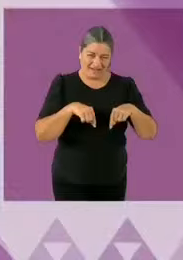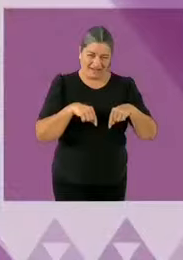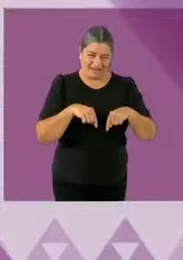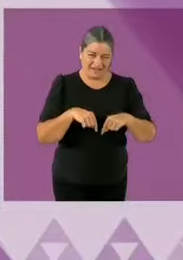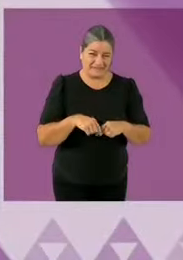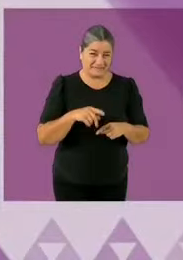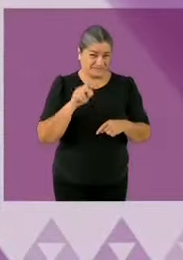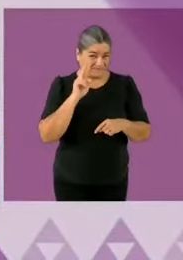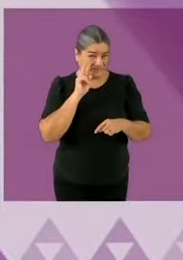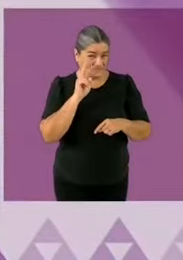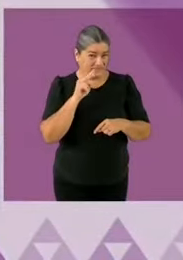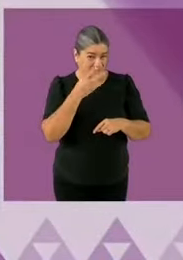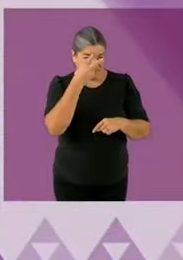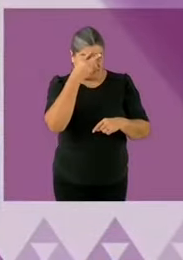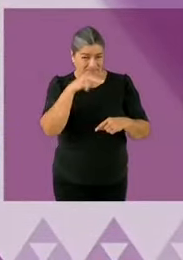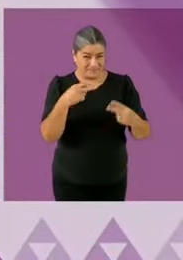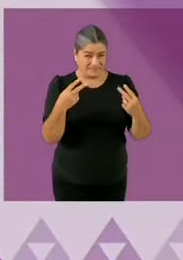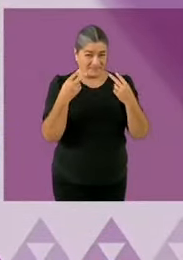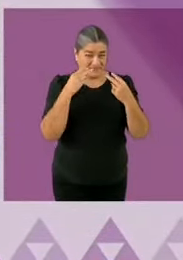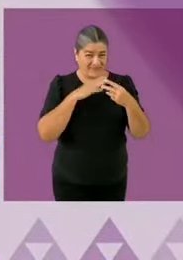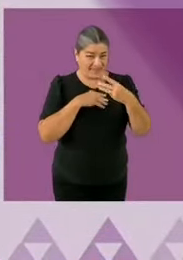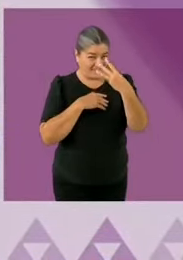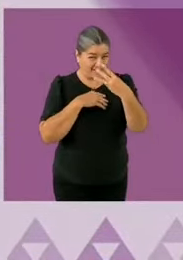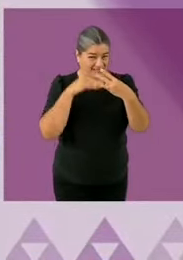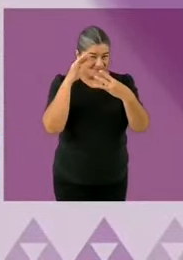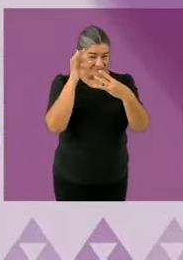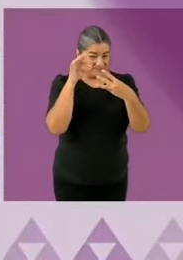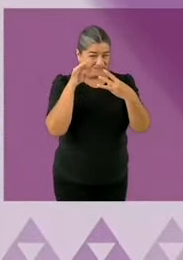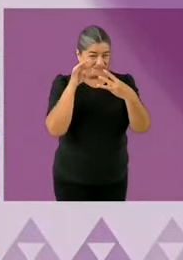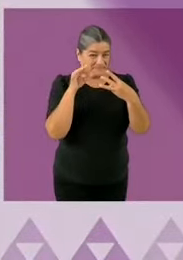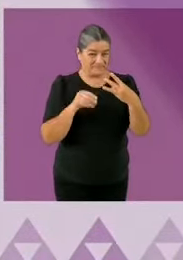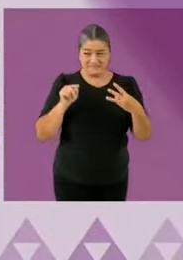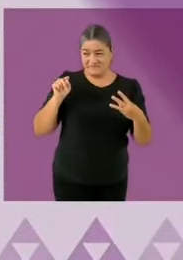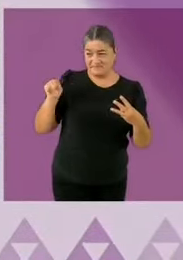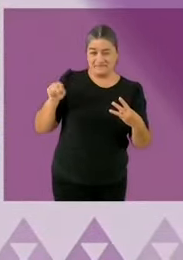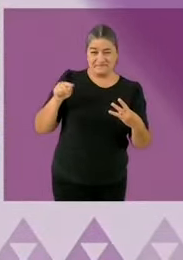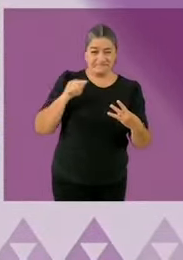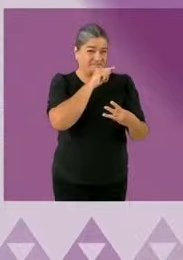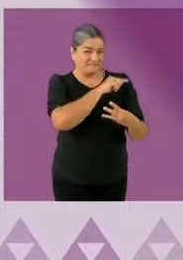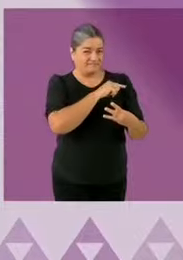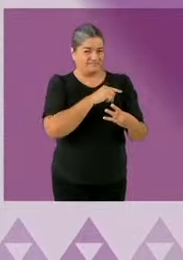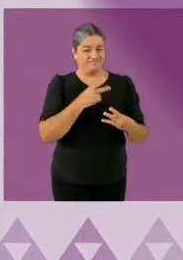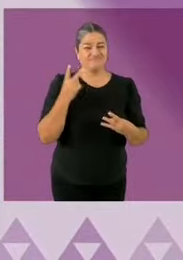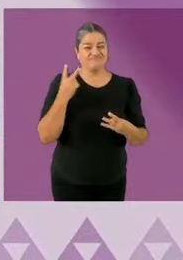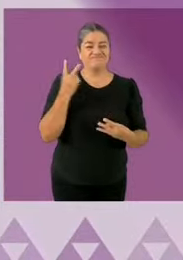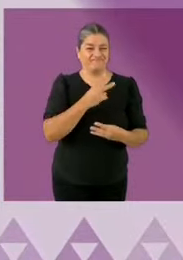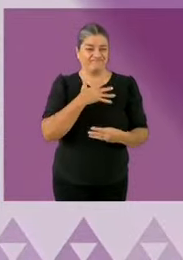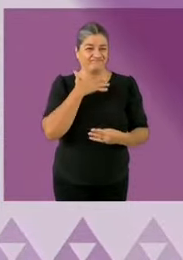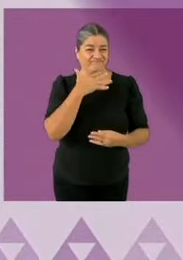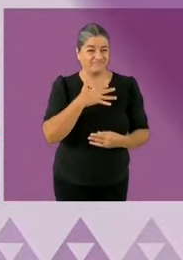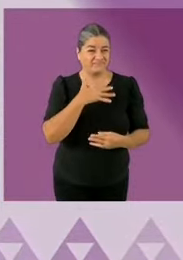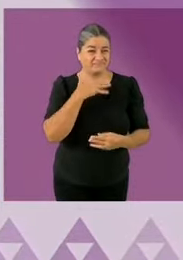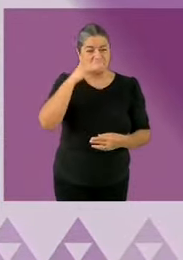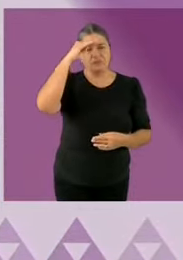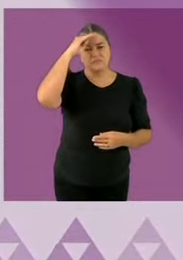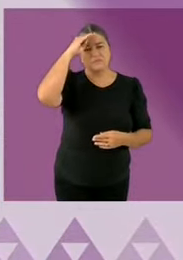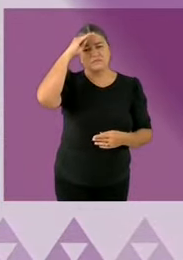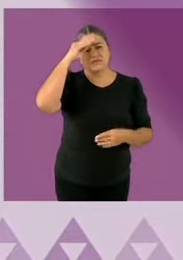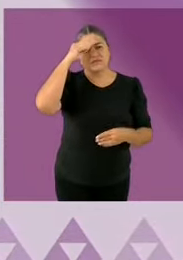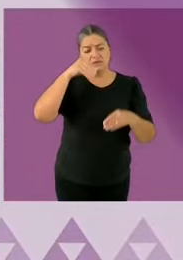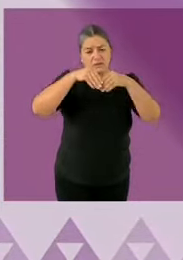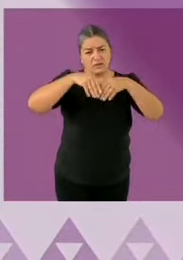prueban acusaciones entre corrupción porque ni es bueno desaparecer el Sistema Nacional Anticorrupción, ni es bueno